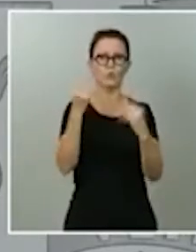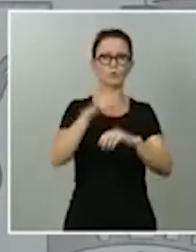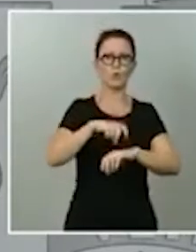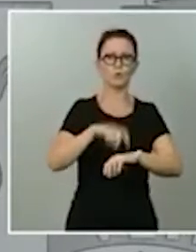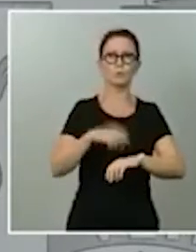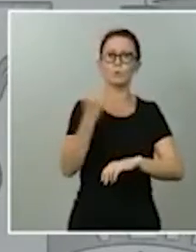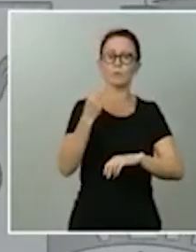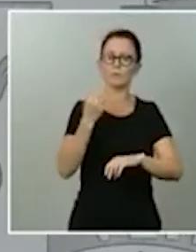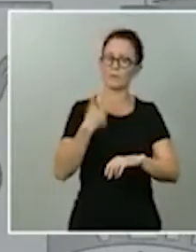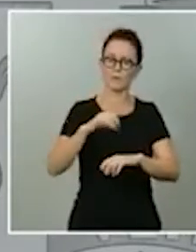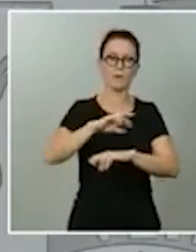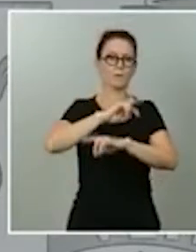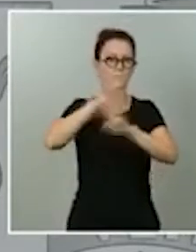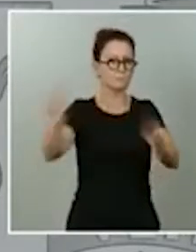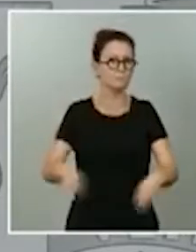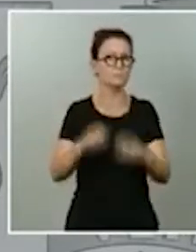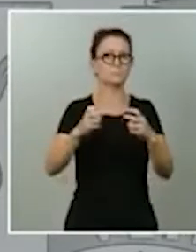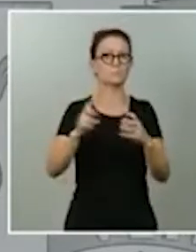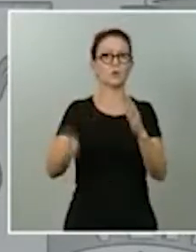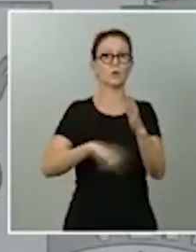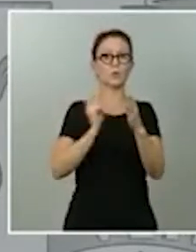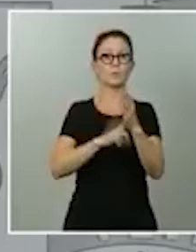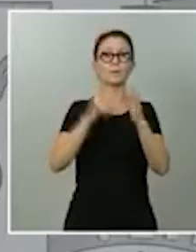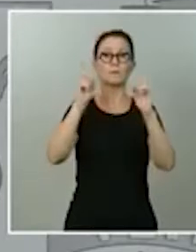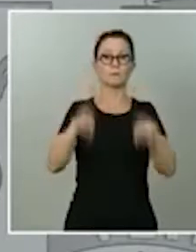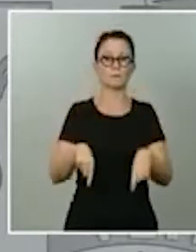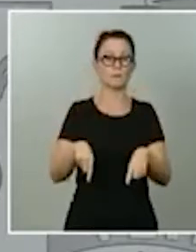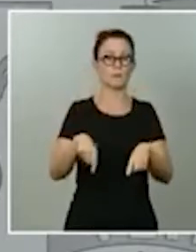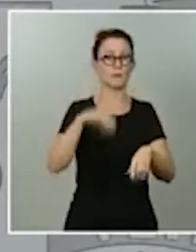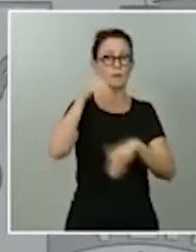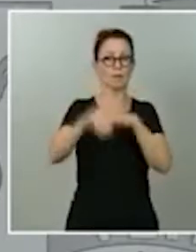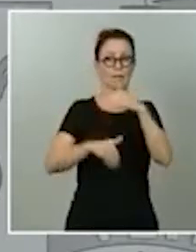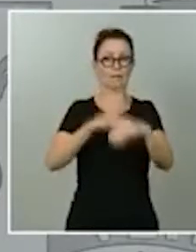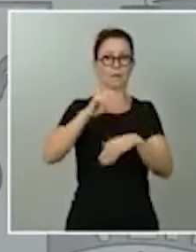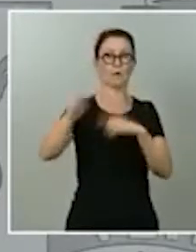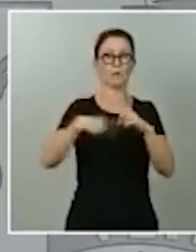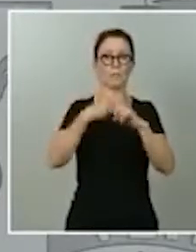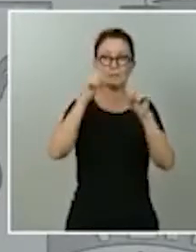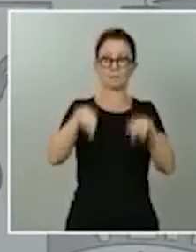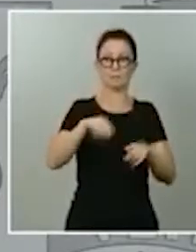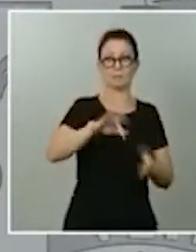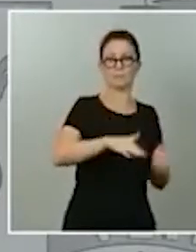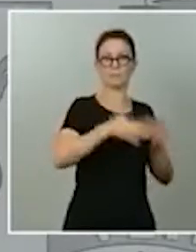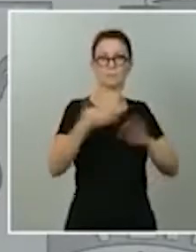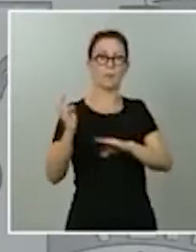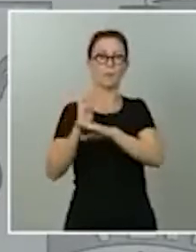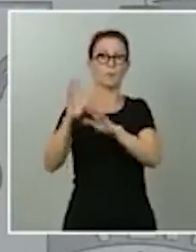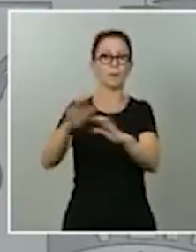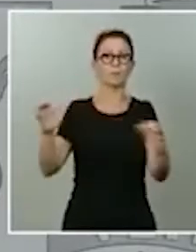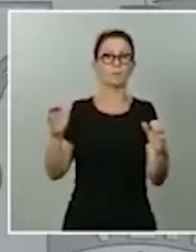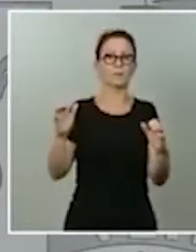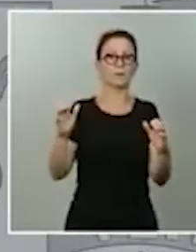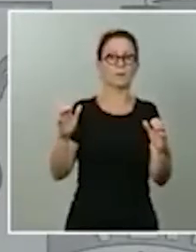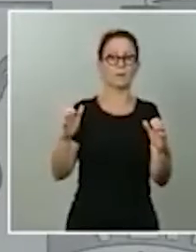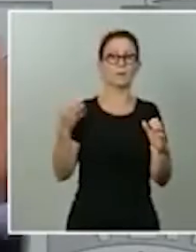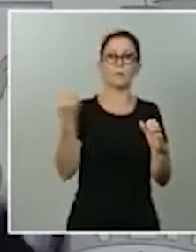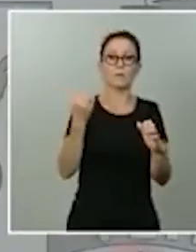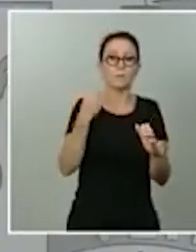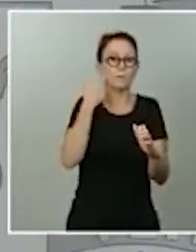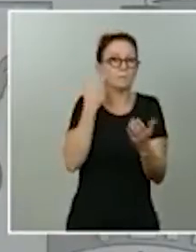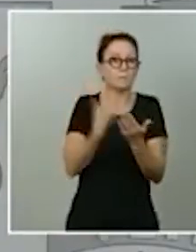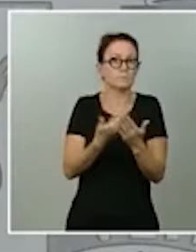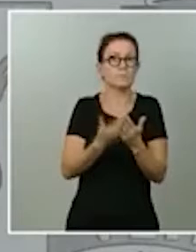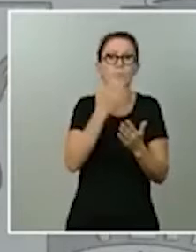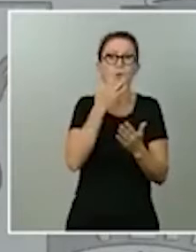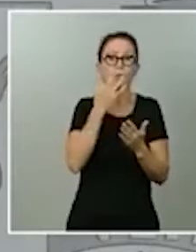electoral, su traslación parlamentaria y también el reflejo que eso tienen los órganos de gobierno tan importantes como el Consejo General de Poder